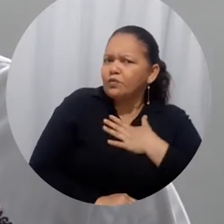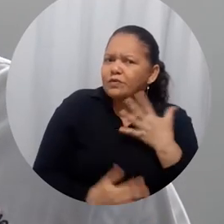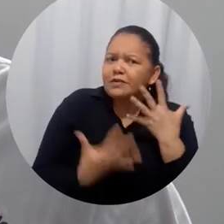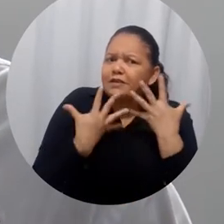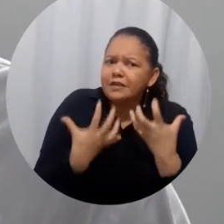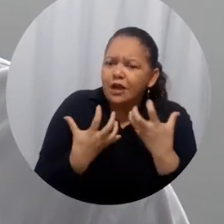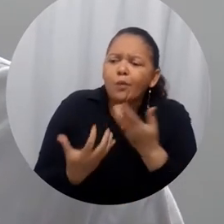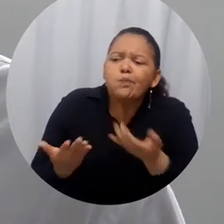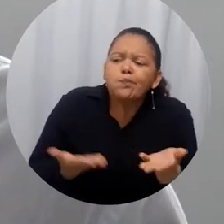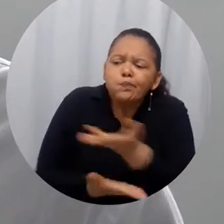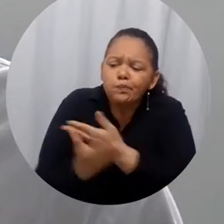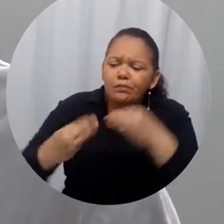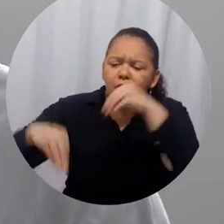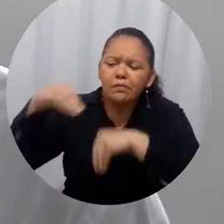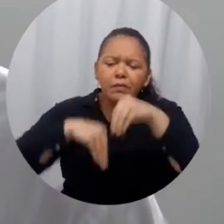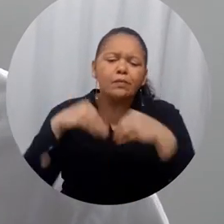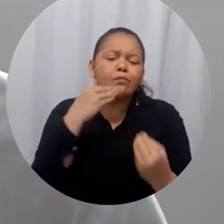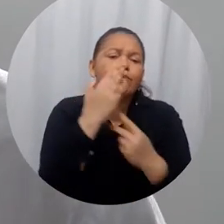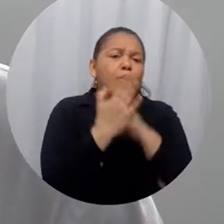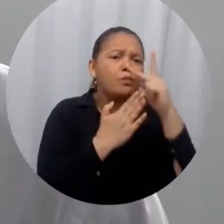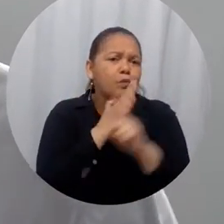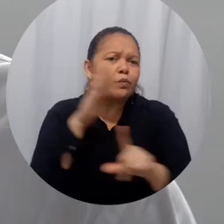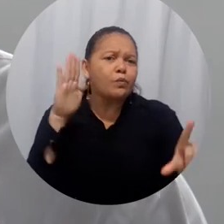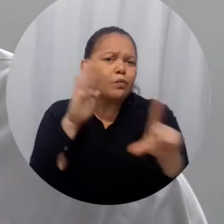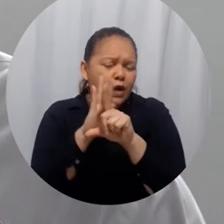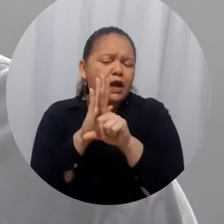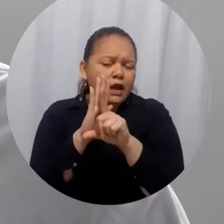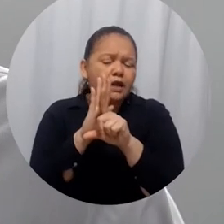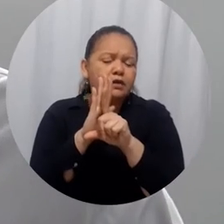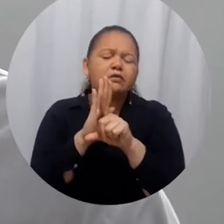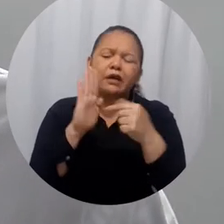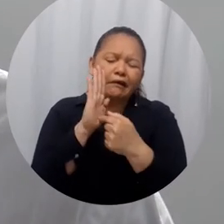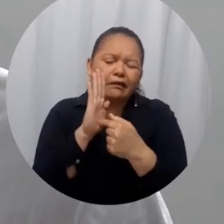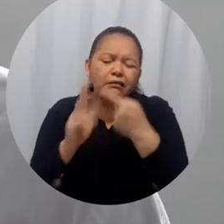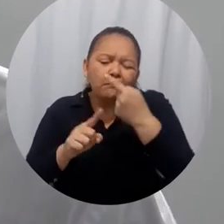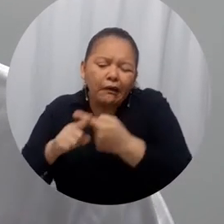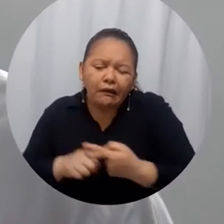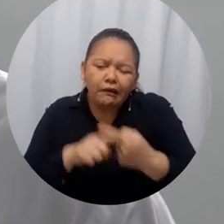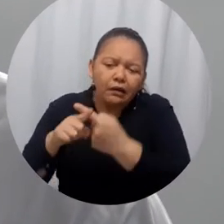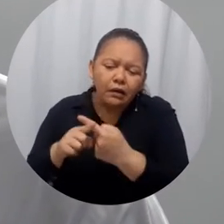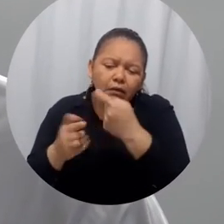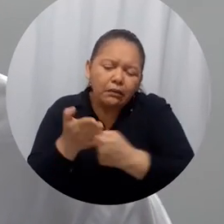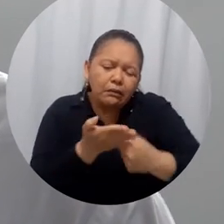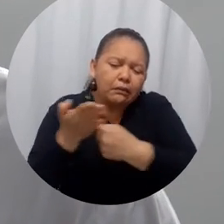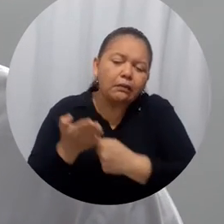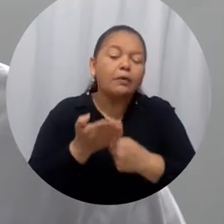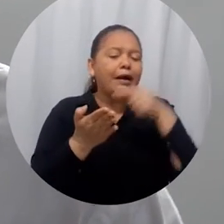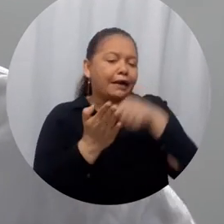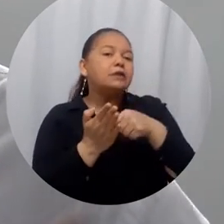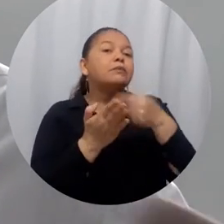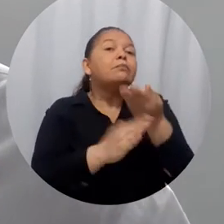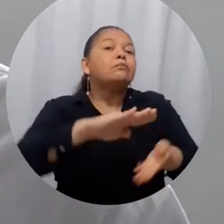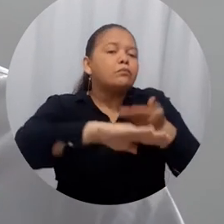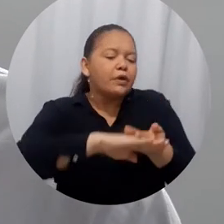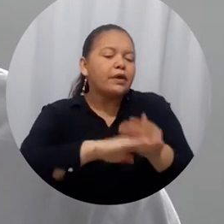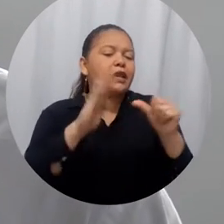Básicamente lo que estamos es haciendo un proyecto de ley que se empezó su socialización para reformar el artículo 86 y 87 de la Ley 30, que